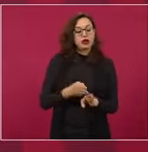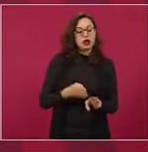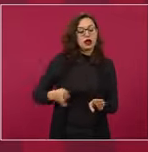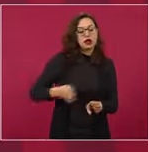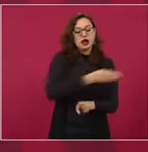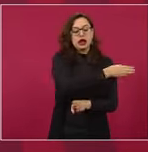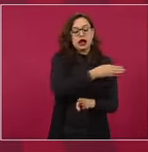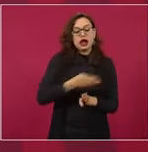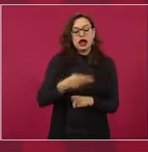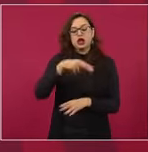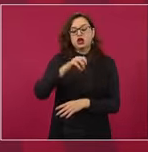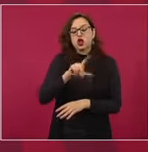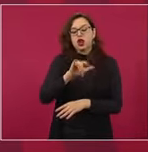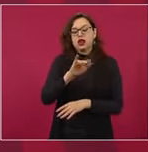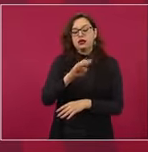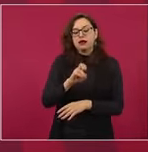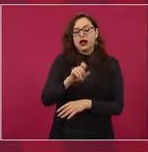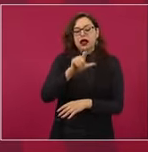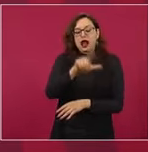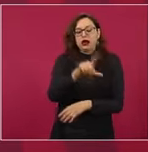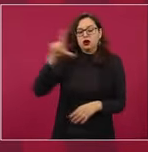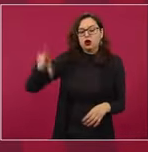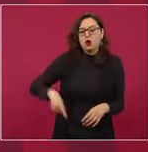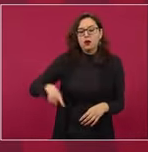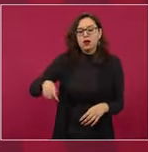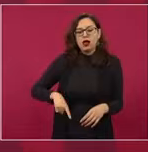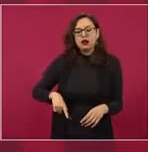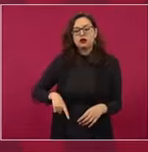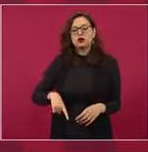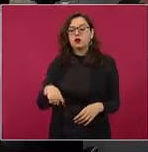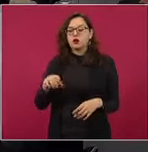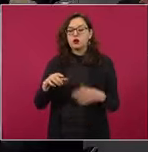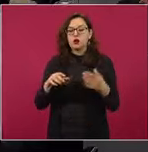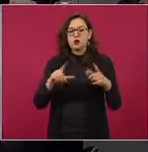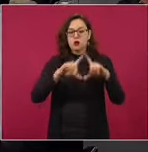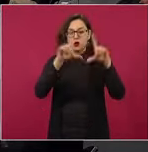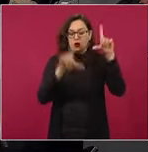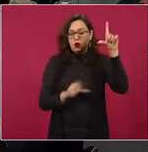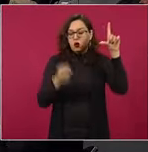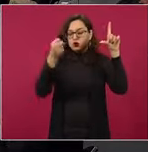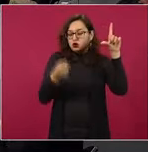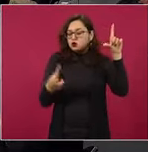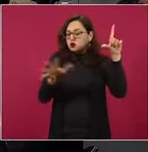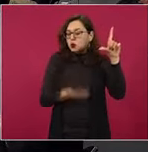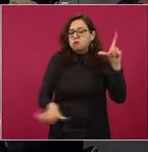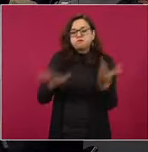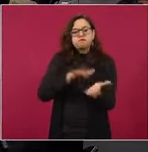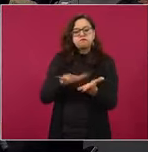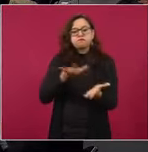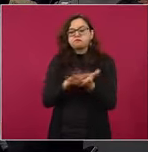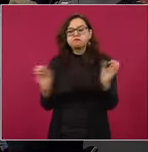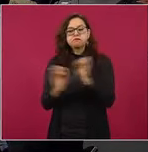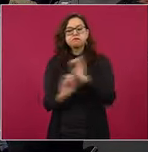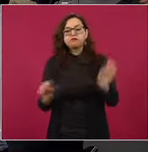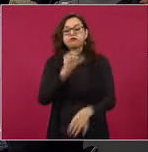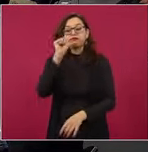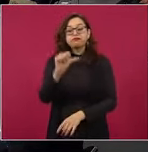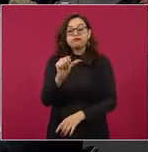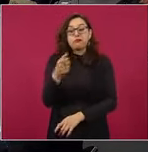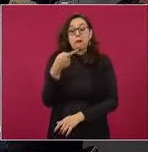donde hubo crecimiento durante más de 30 años fue Cancún,